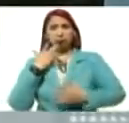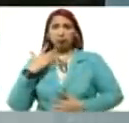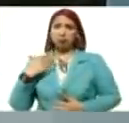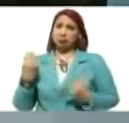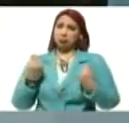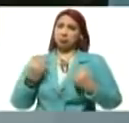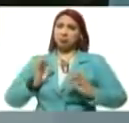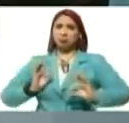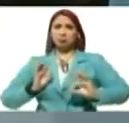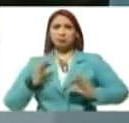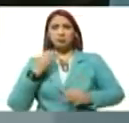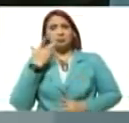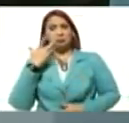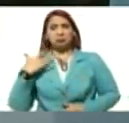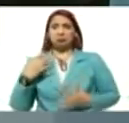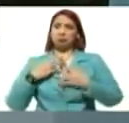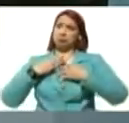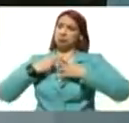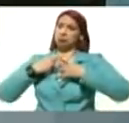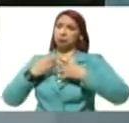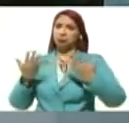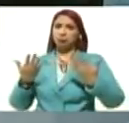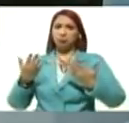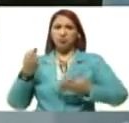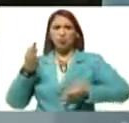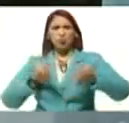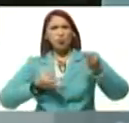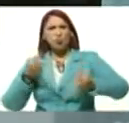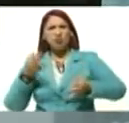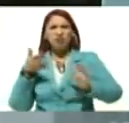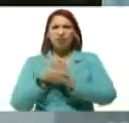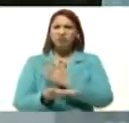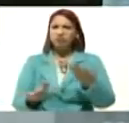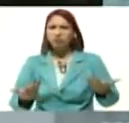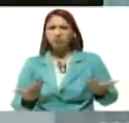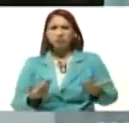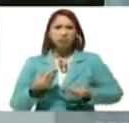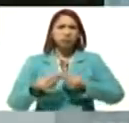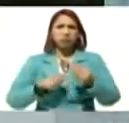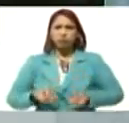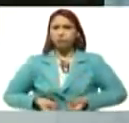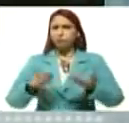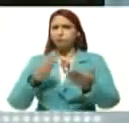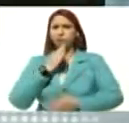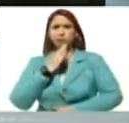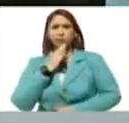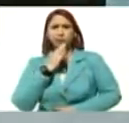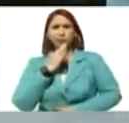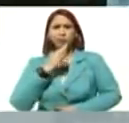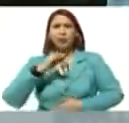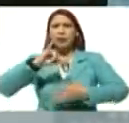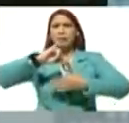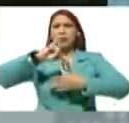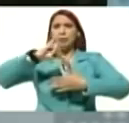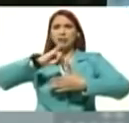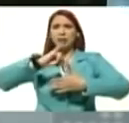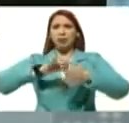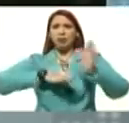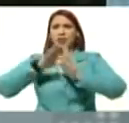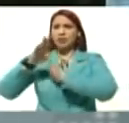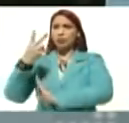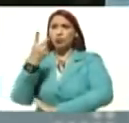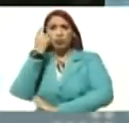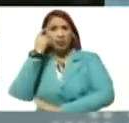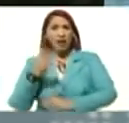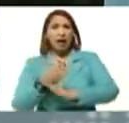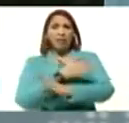preparó, para ser guapetón, para justificar, el crédito, que le ofrecieron, en el Banco Interamericano, de Desarrollo, dos días antes,